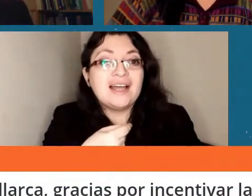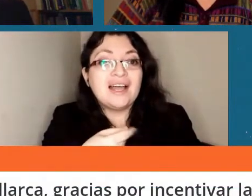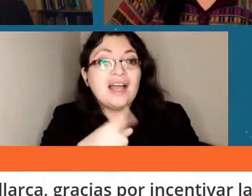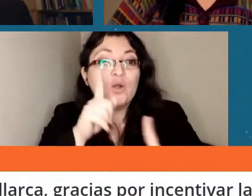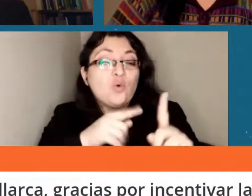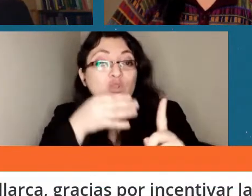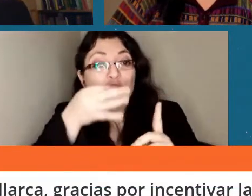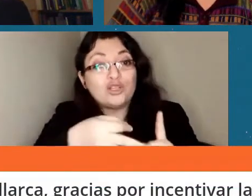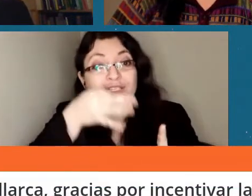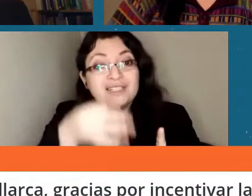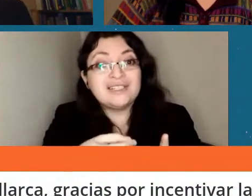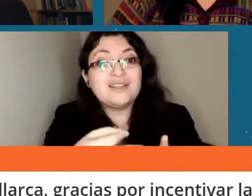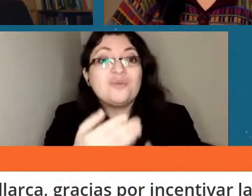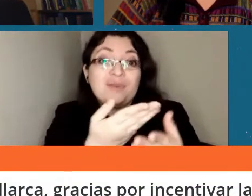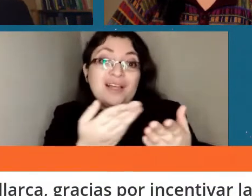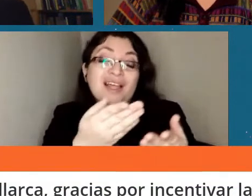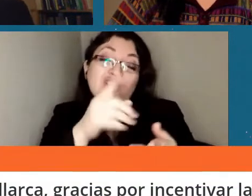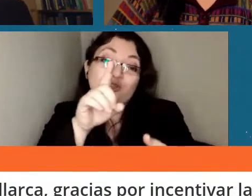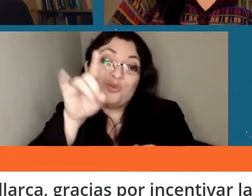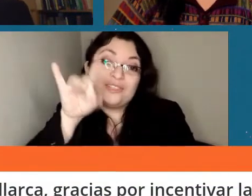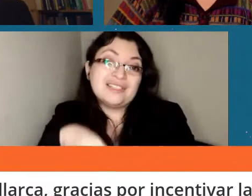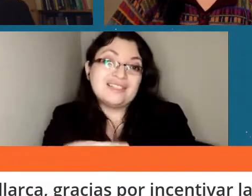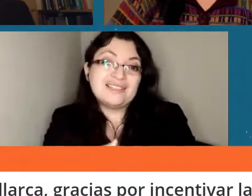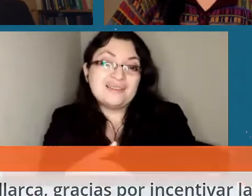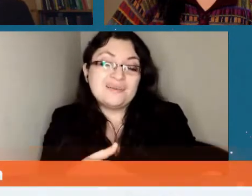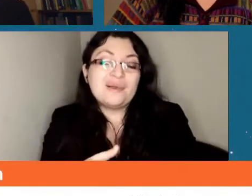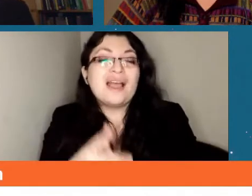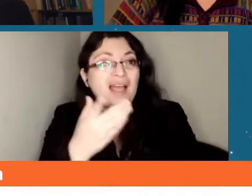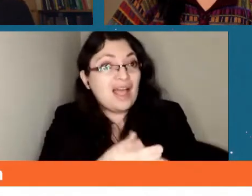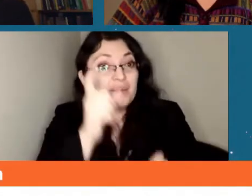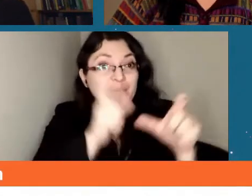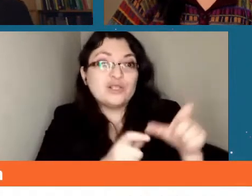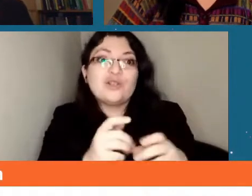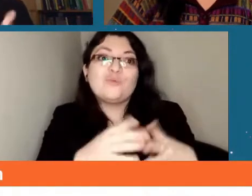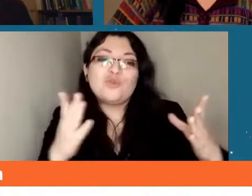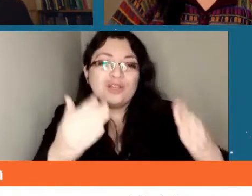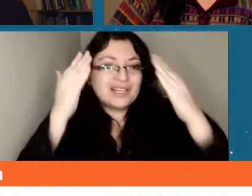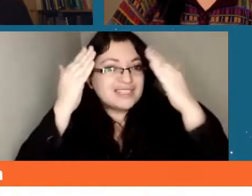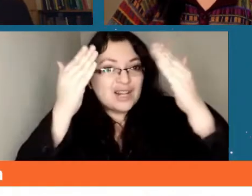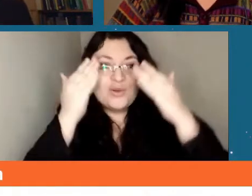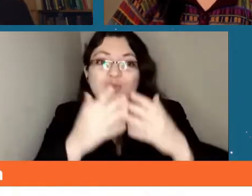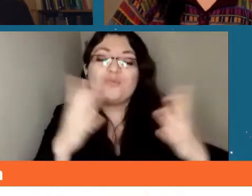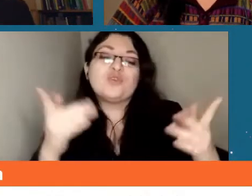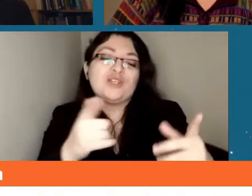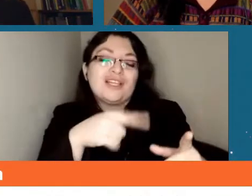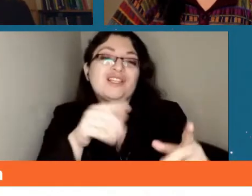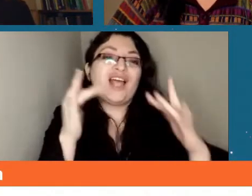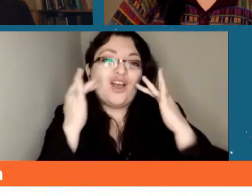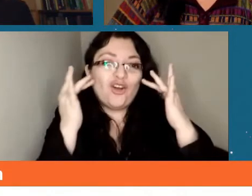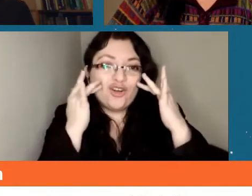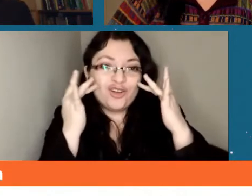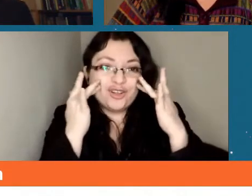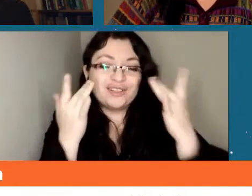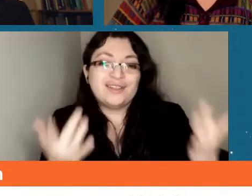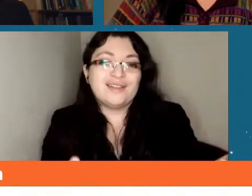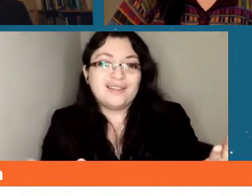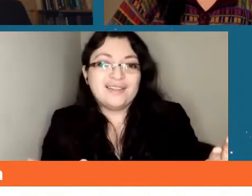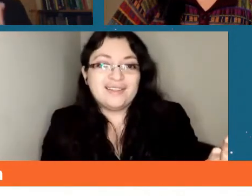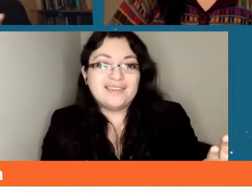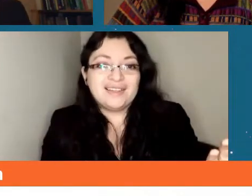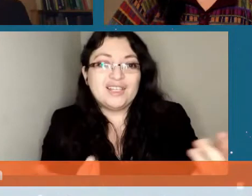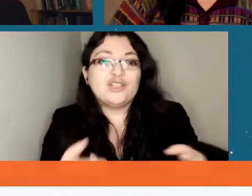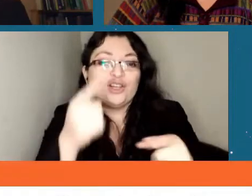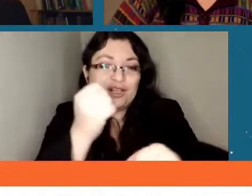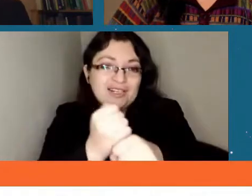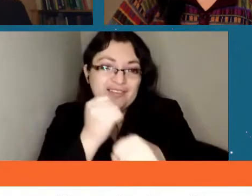para que tú supieras que hay mucha gente que te te manda salud y que está muy contento de de tu